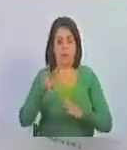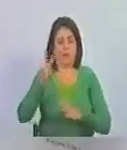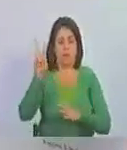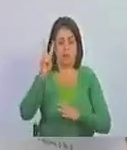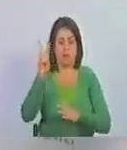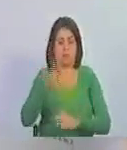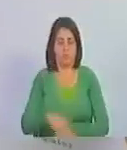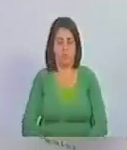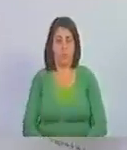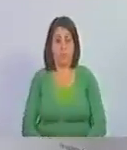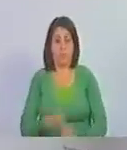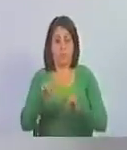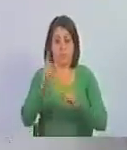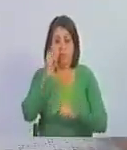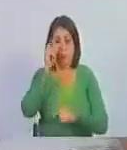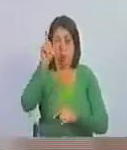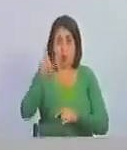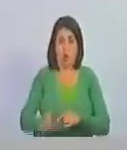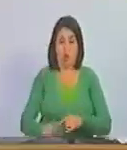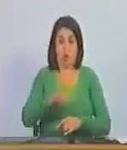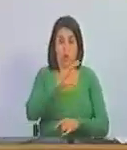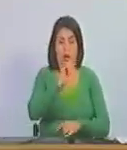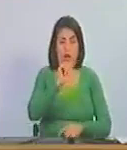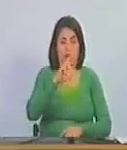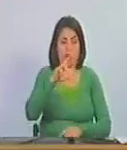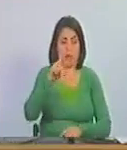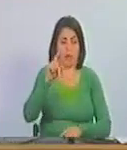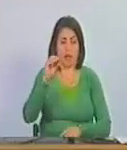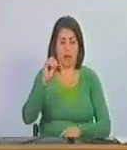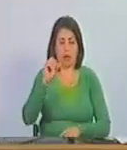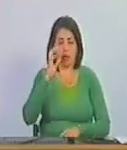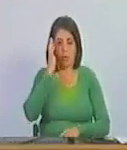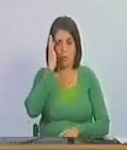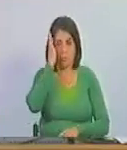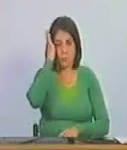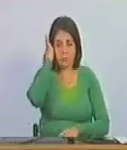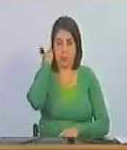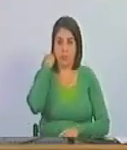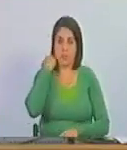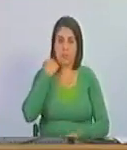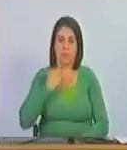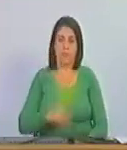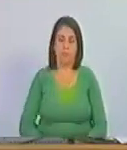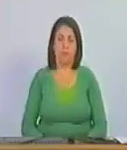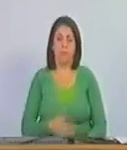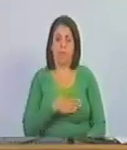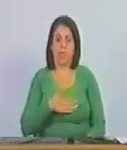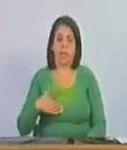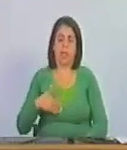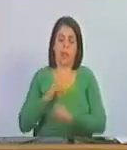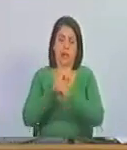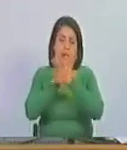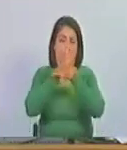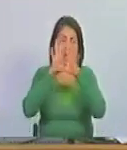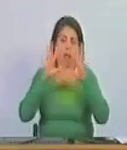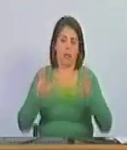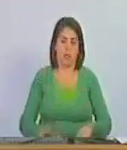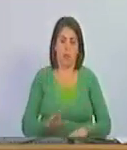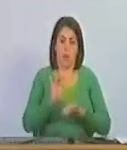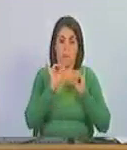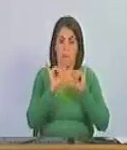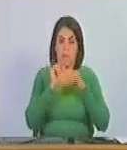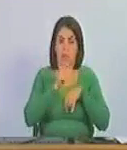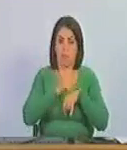esta tierra este ladrón Carlos Ordaz y la intención era clara desde el mismo